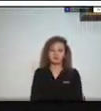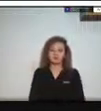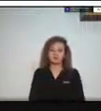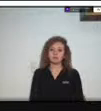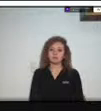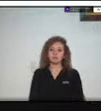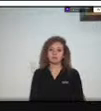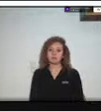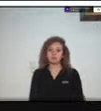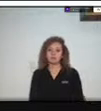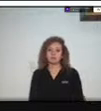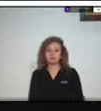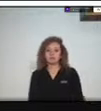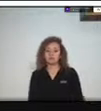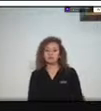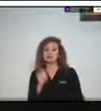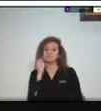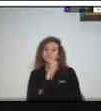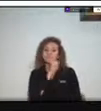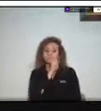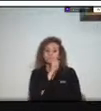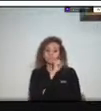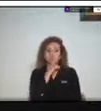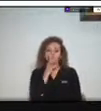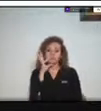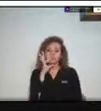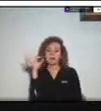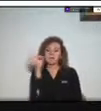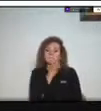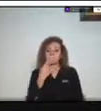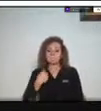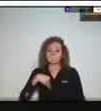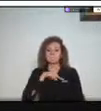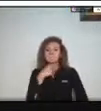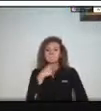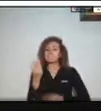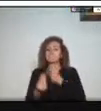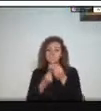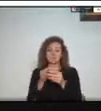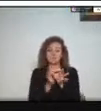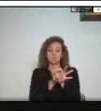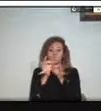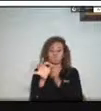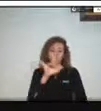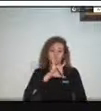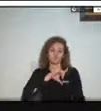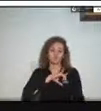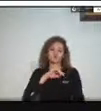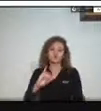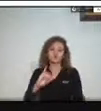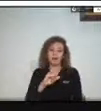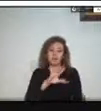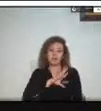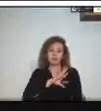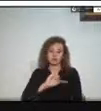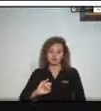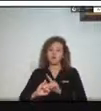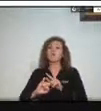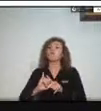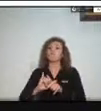sí efectivamente pues nosotros acá en el municipio de Yopal tenemos nuestra